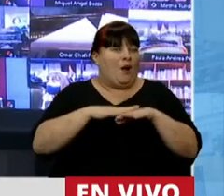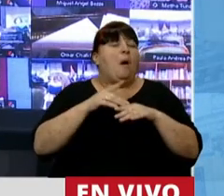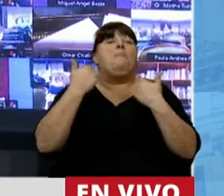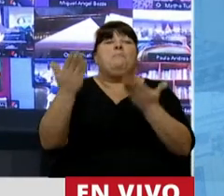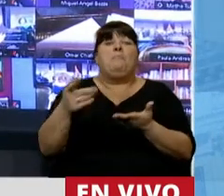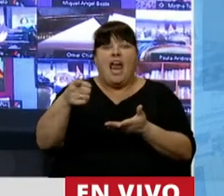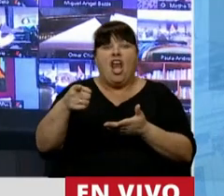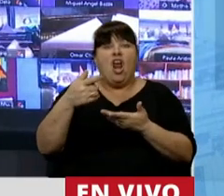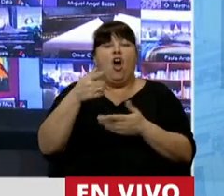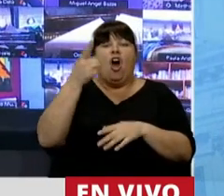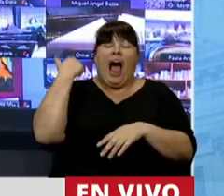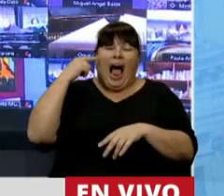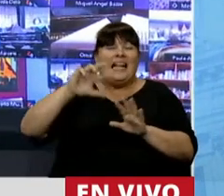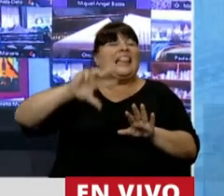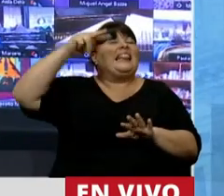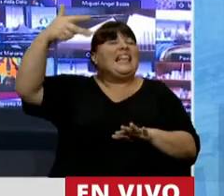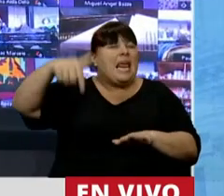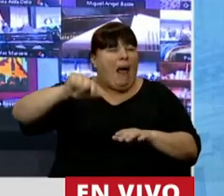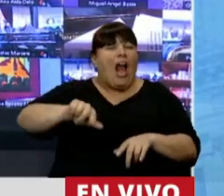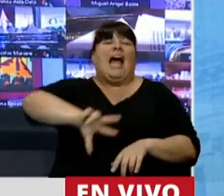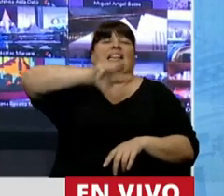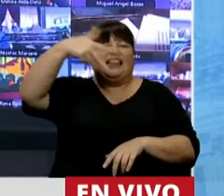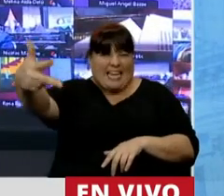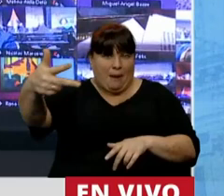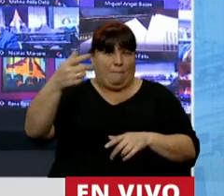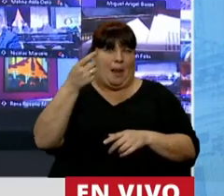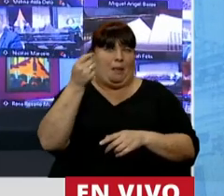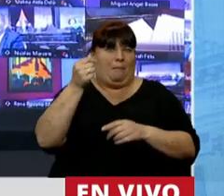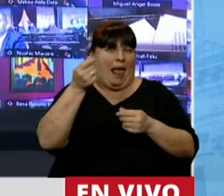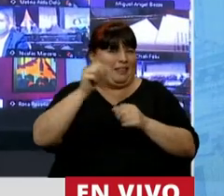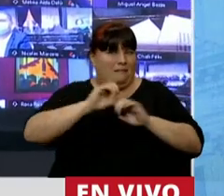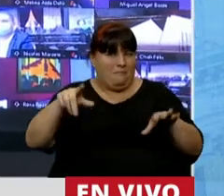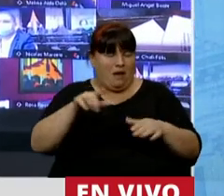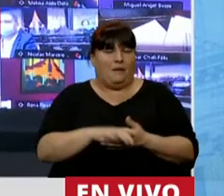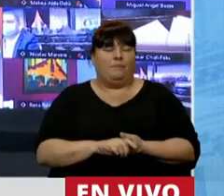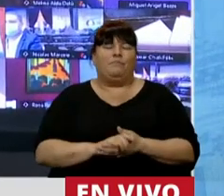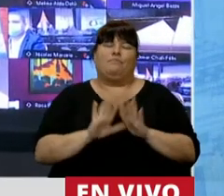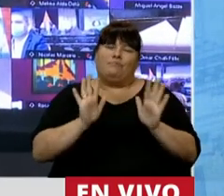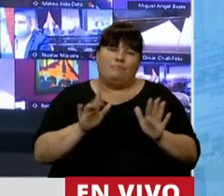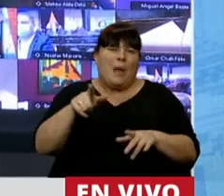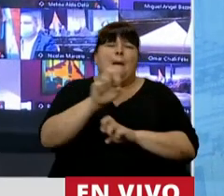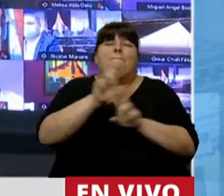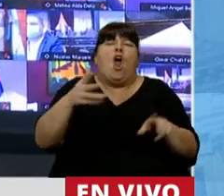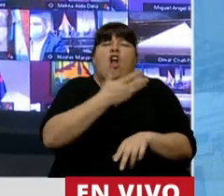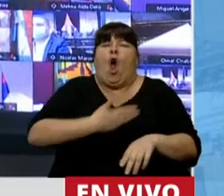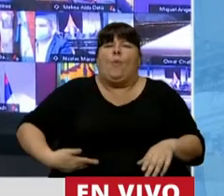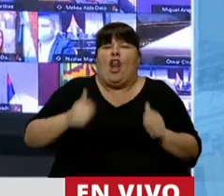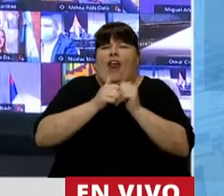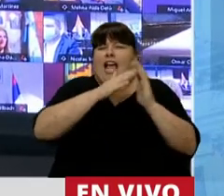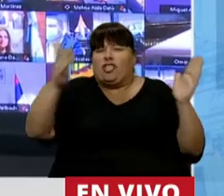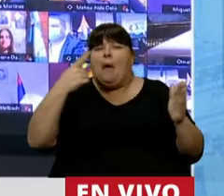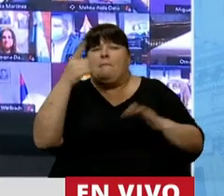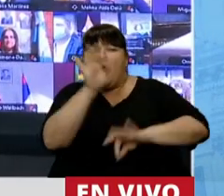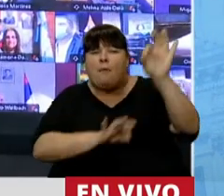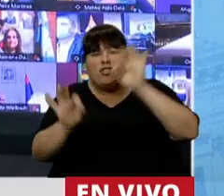dejó el lugar de donde triplicaron, triplicaron la base monetaria. Muchachos, son el peor gobierno de la historia, miren